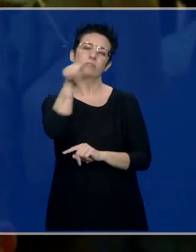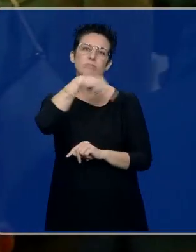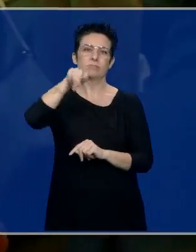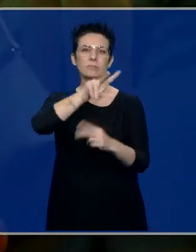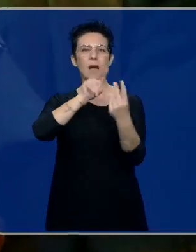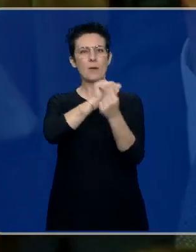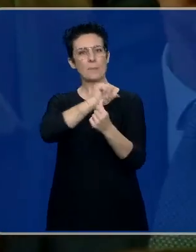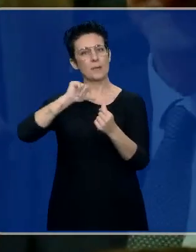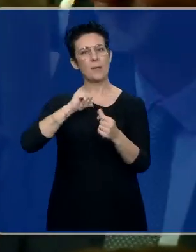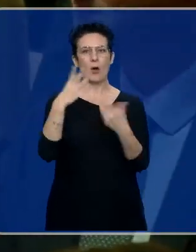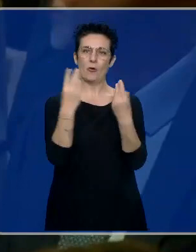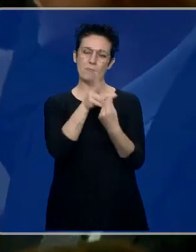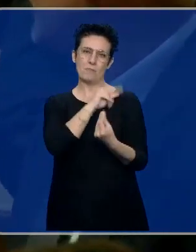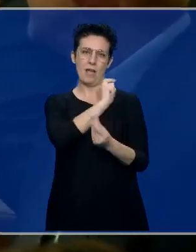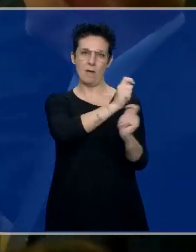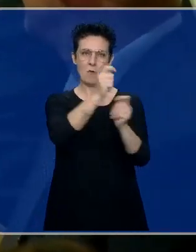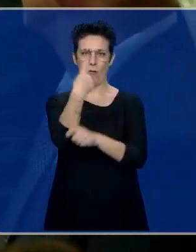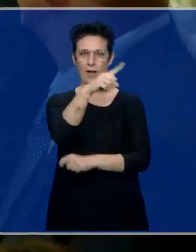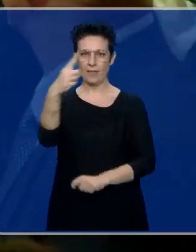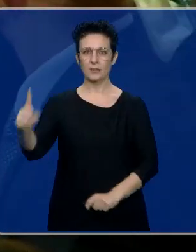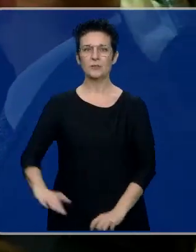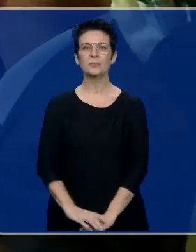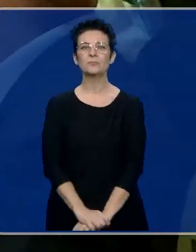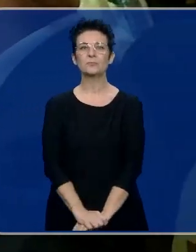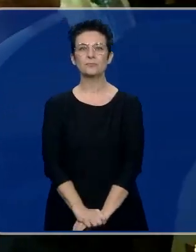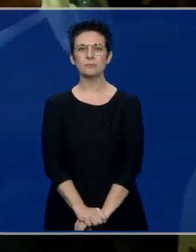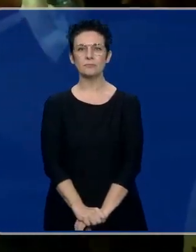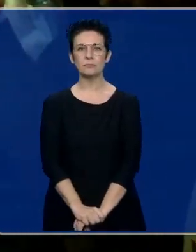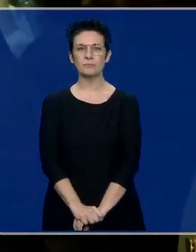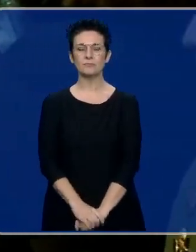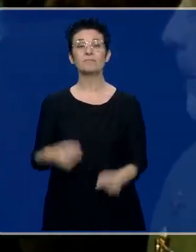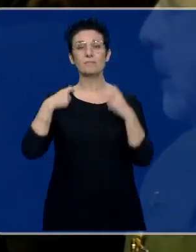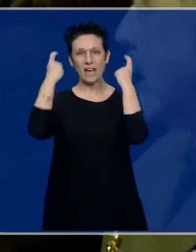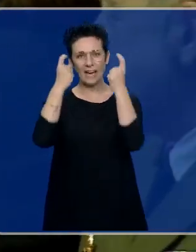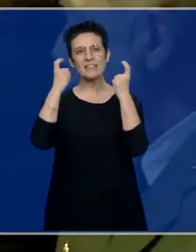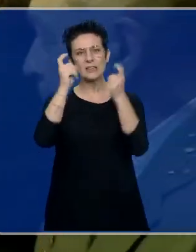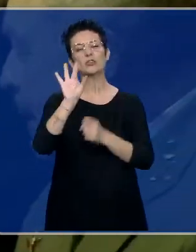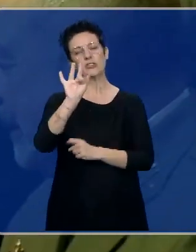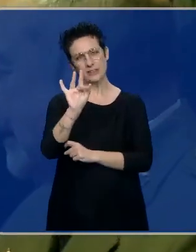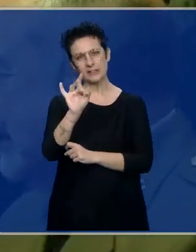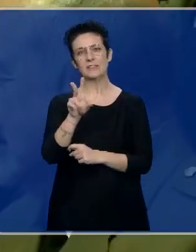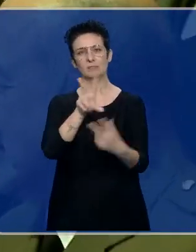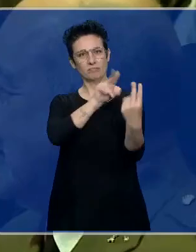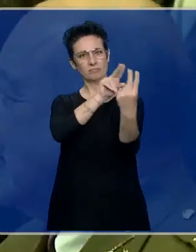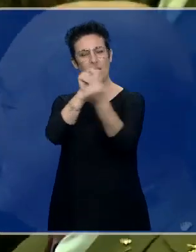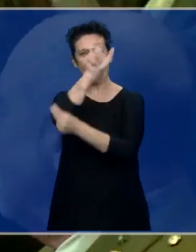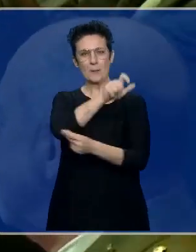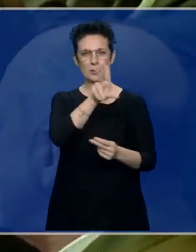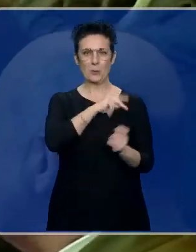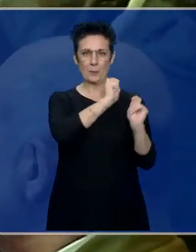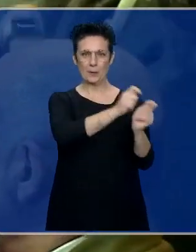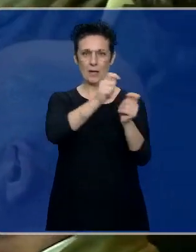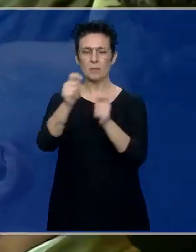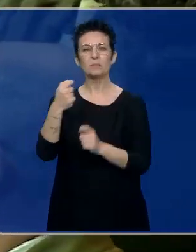individualmente con los galarronados este año. Sí, Eduardo, intentaremos hablar con los premiados.